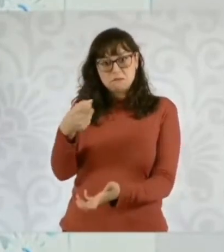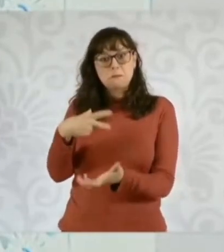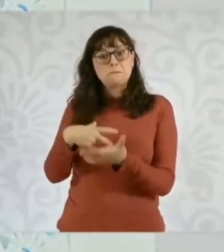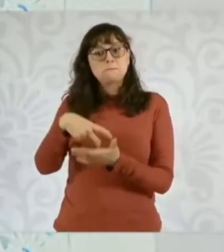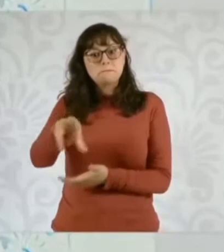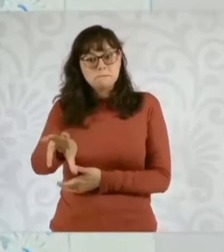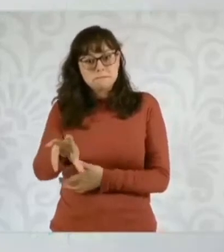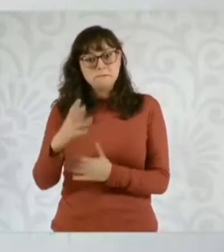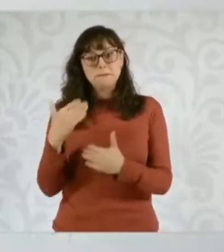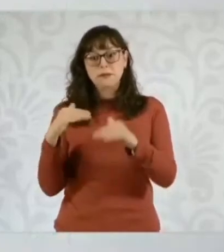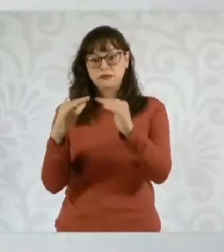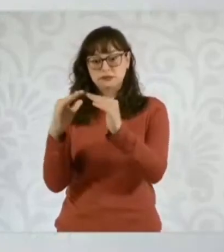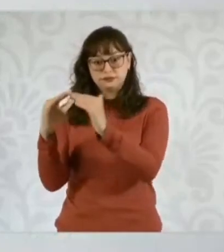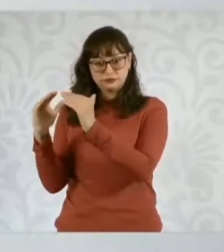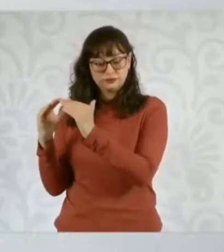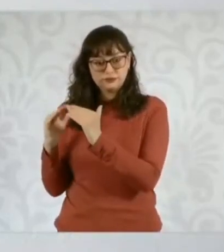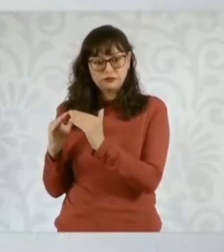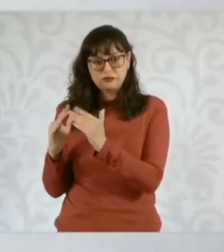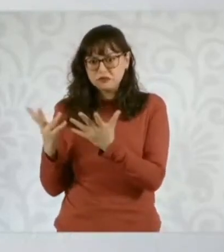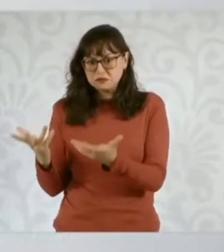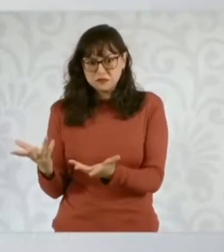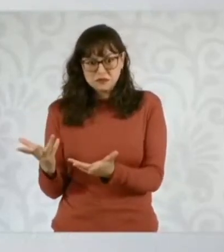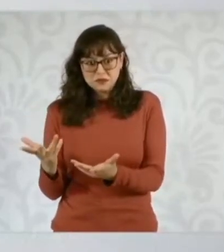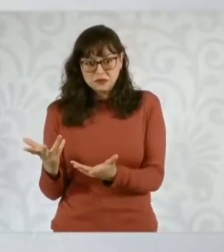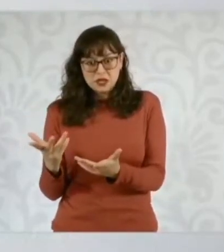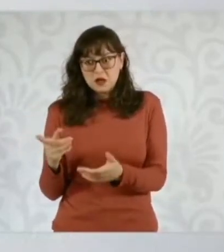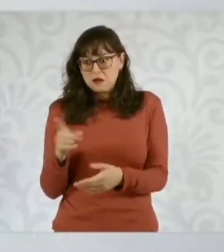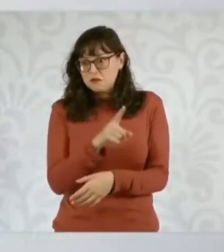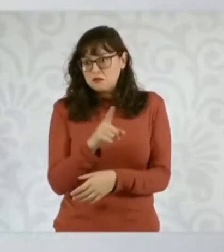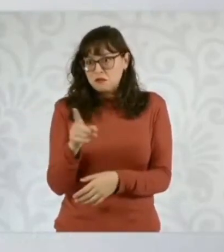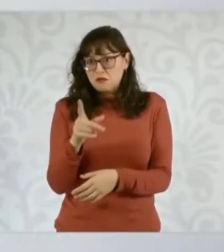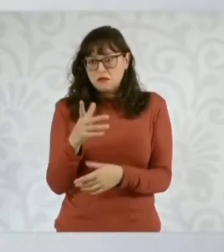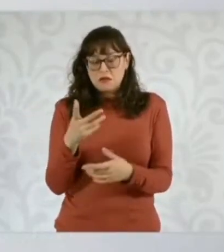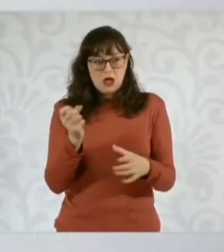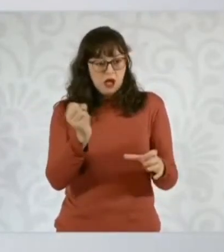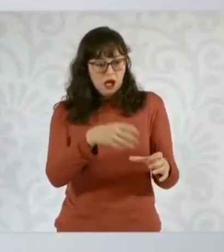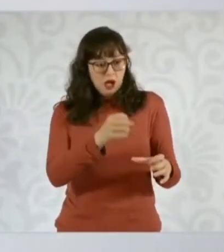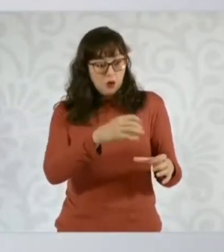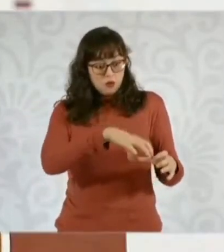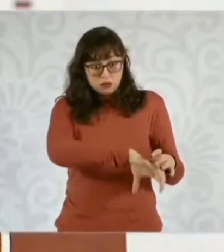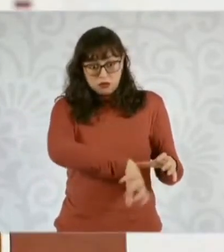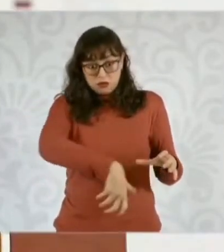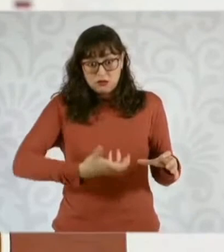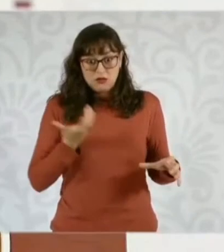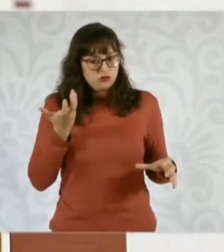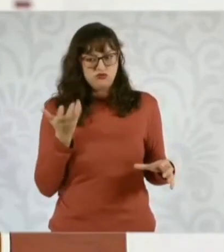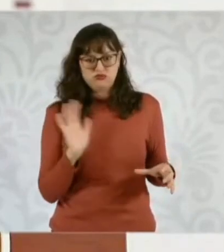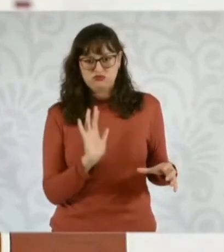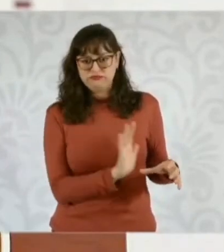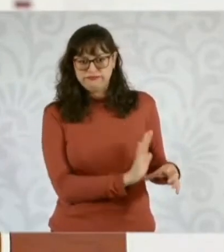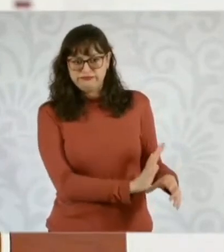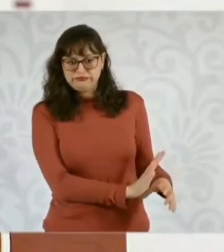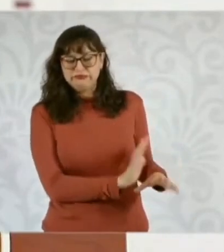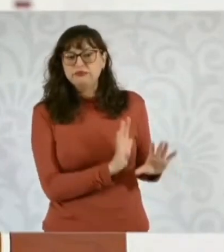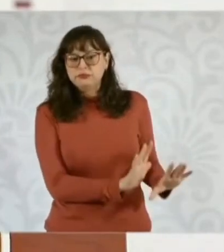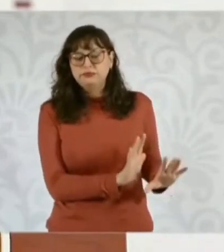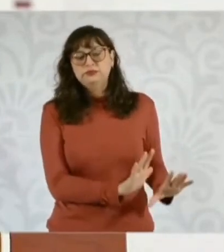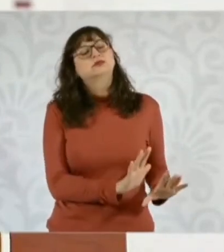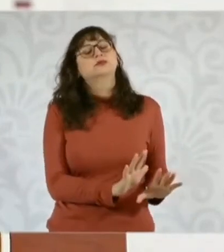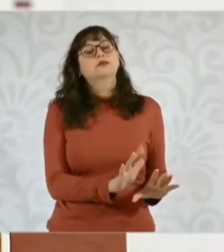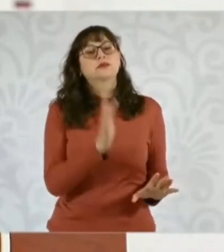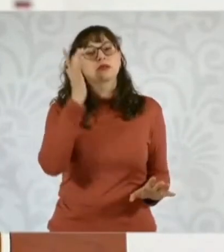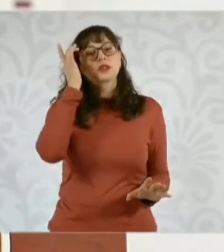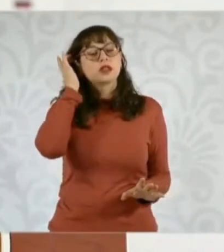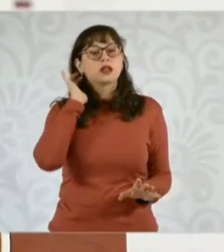sin afectar, por cierto, los ahorros de los trabajadores, sino como parte de su propia función. Crecieron